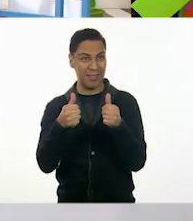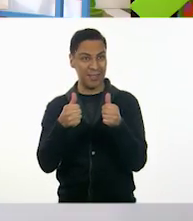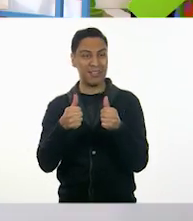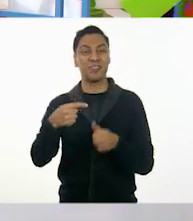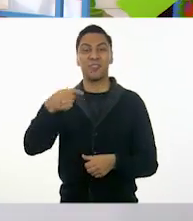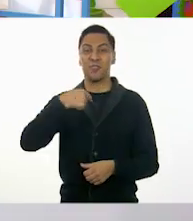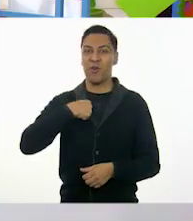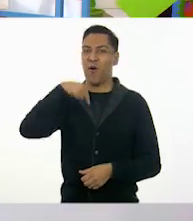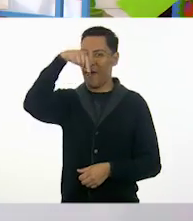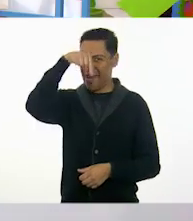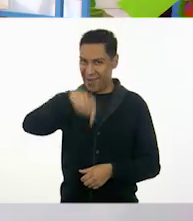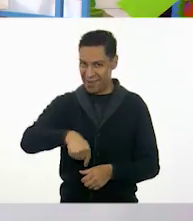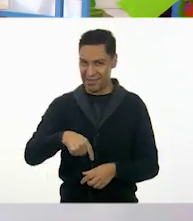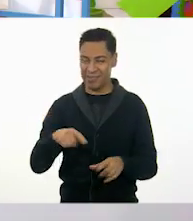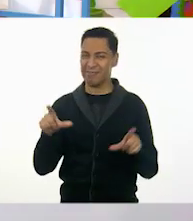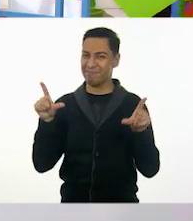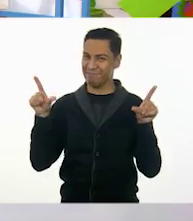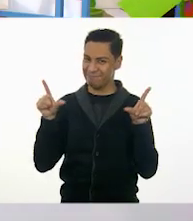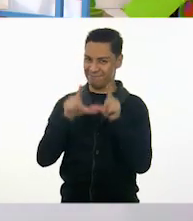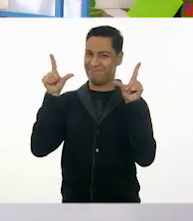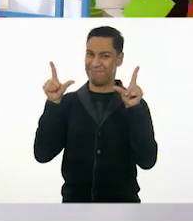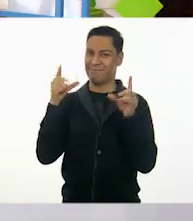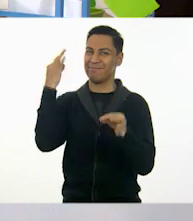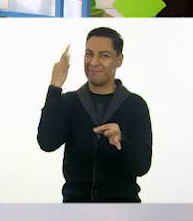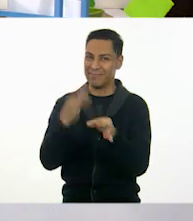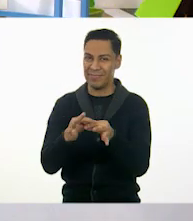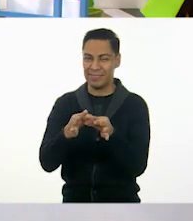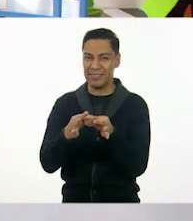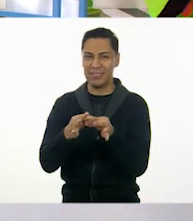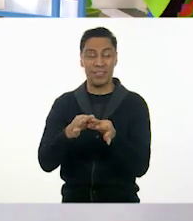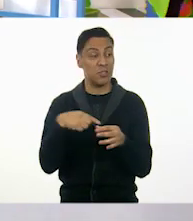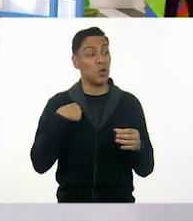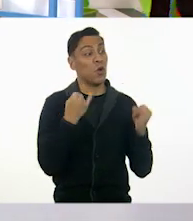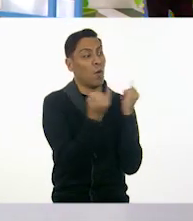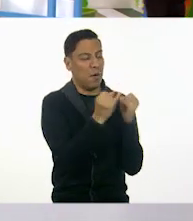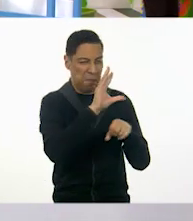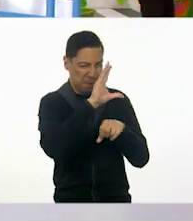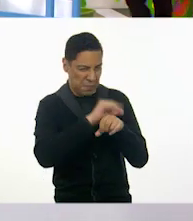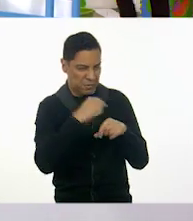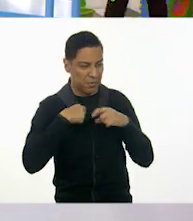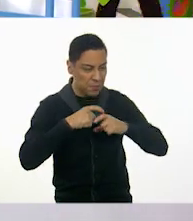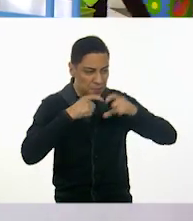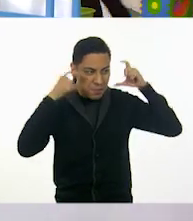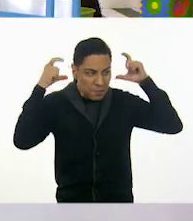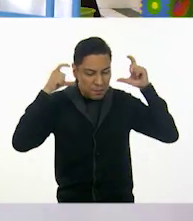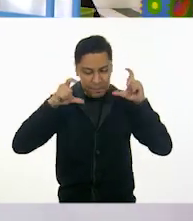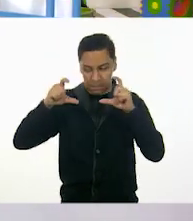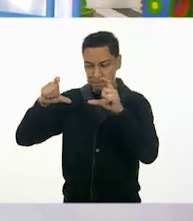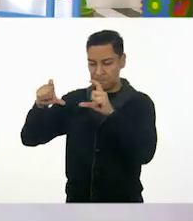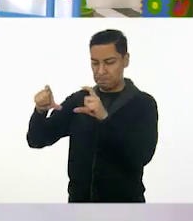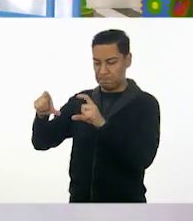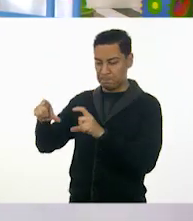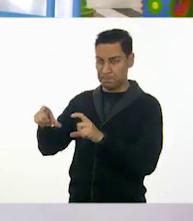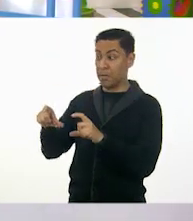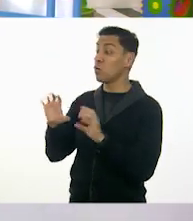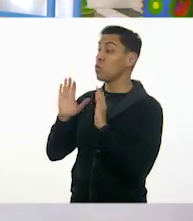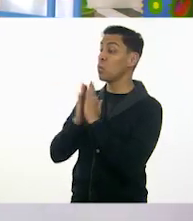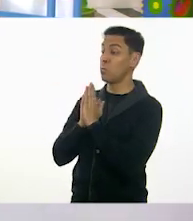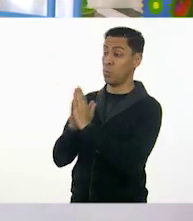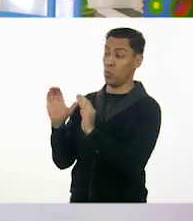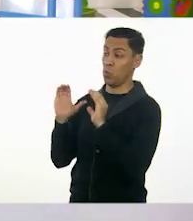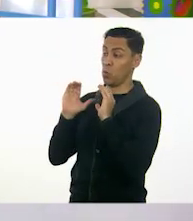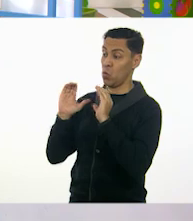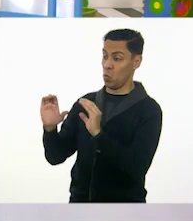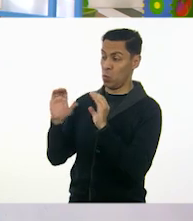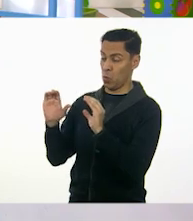y yo aquí para comenzar con nuestra clase. Claro que sí, Erick. Déjame quito el cubrebocas. Por favor, por favor, con mucha precaución. Sí, como debe de